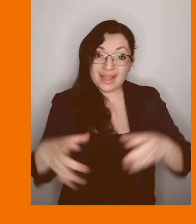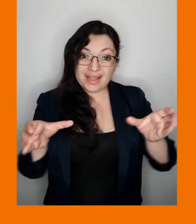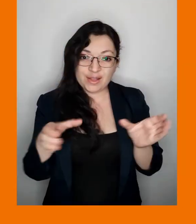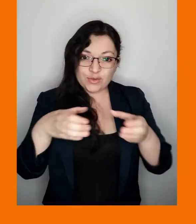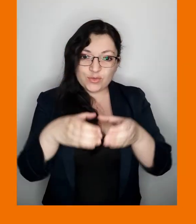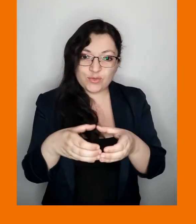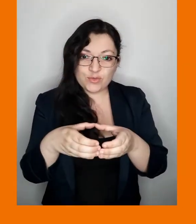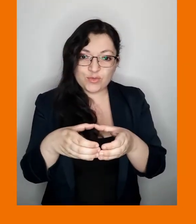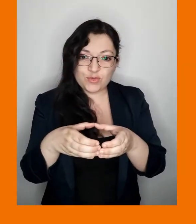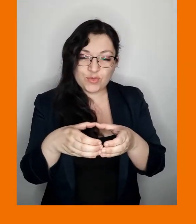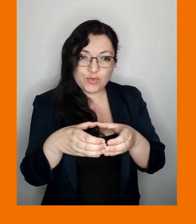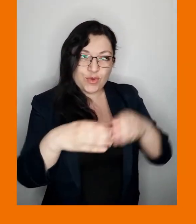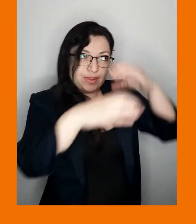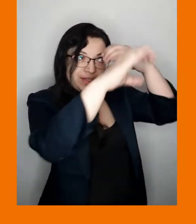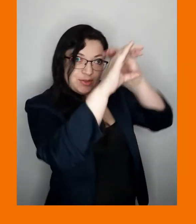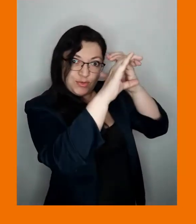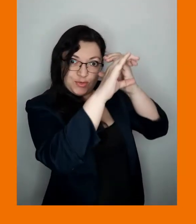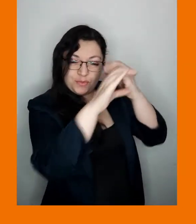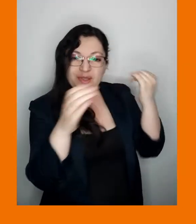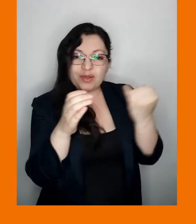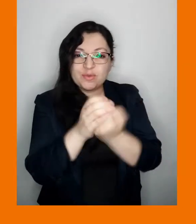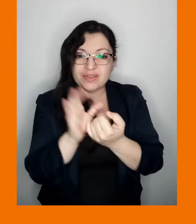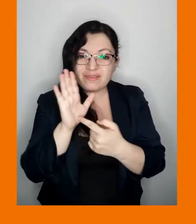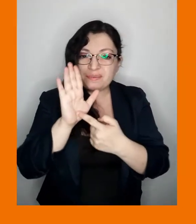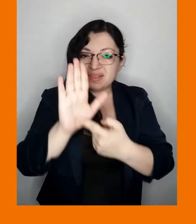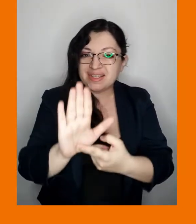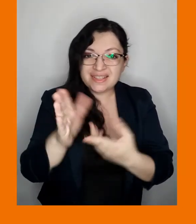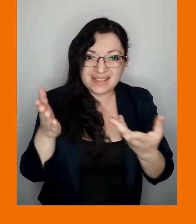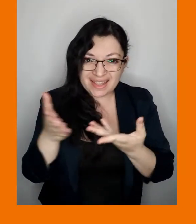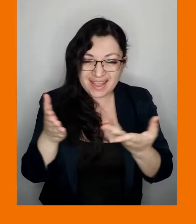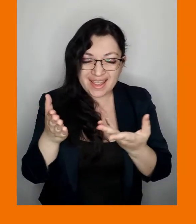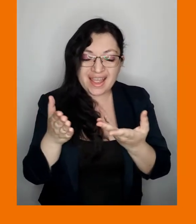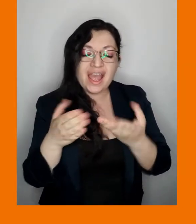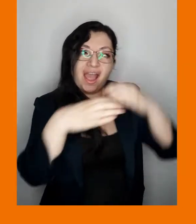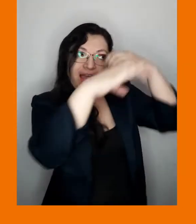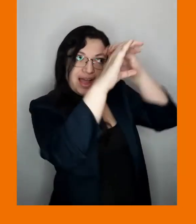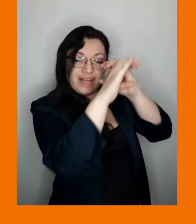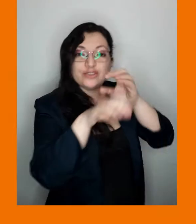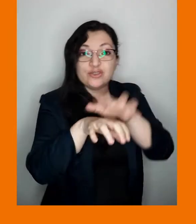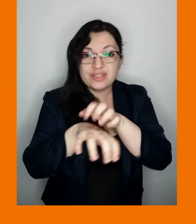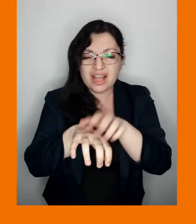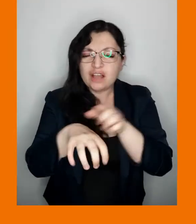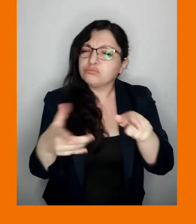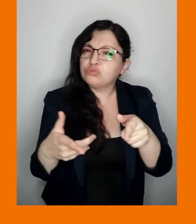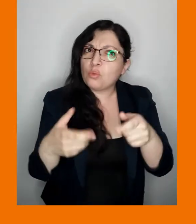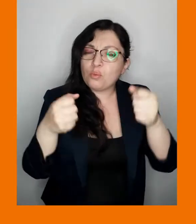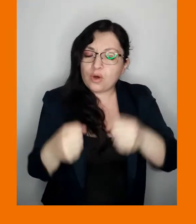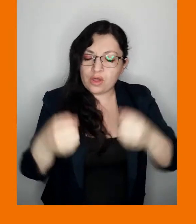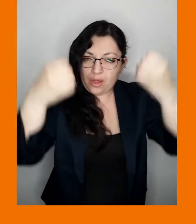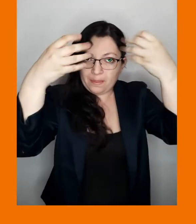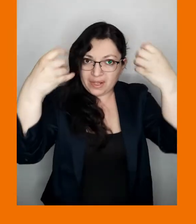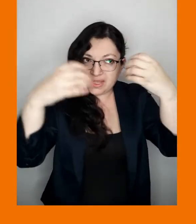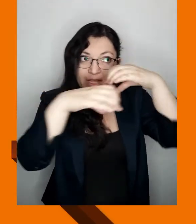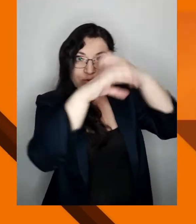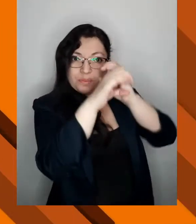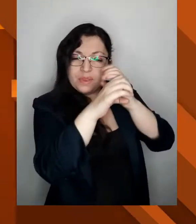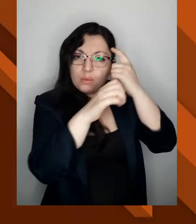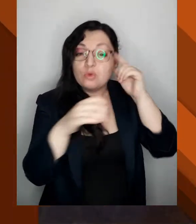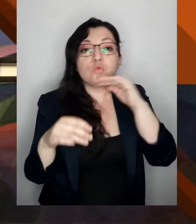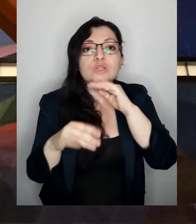El Grupo de Astronomía Inclusiva presenta AstroNaranja Una forma simple de aprender astronomía con tus manos